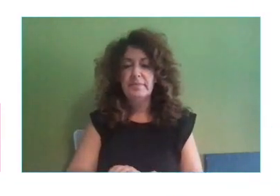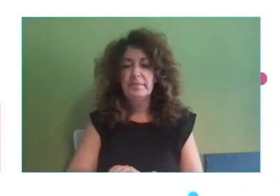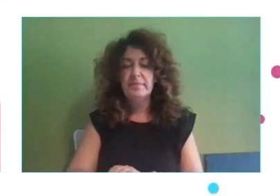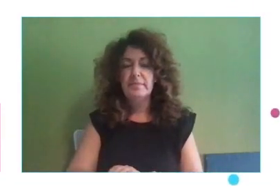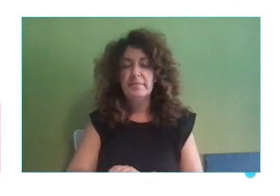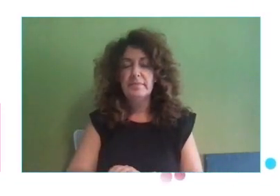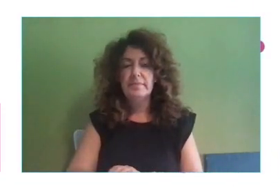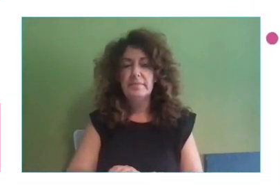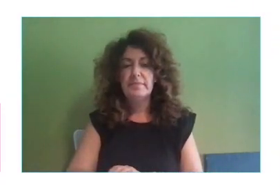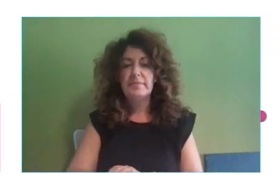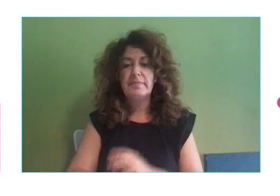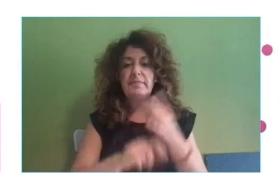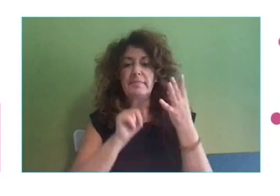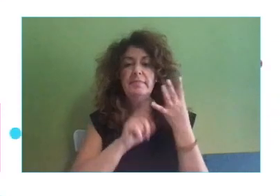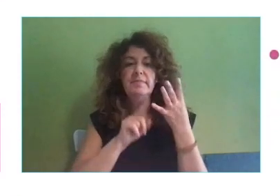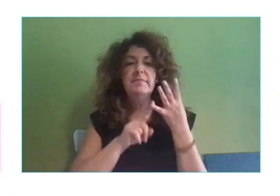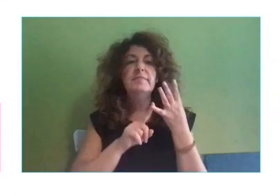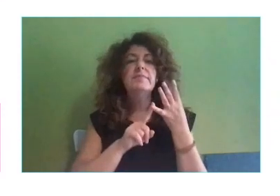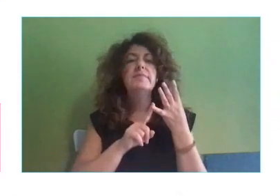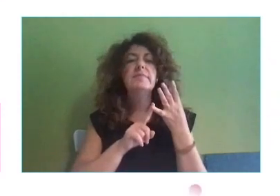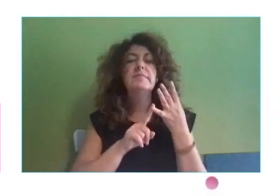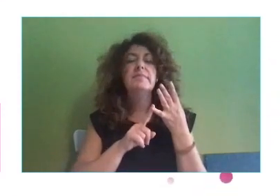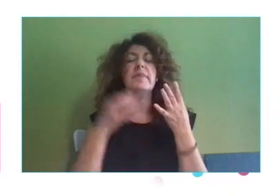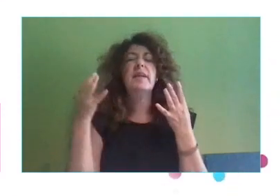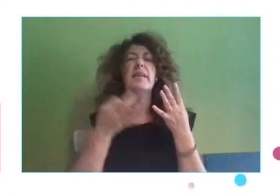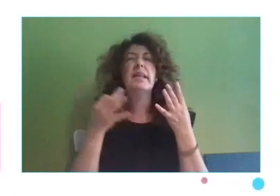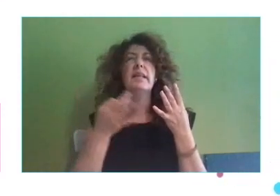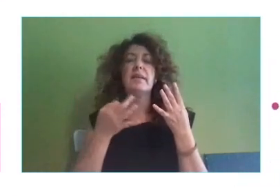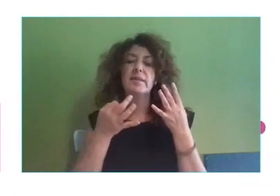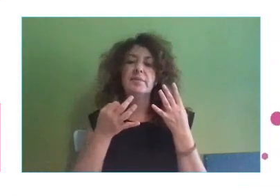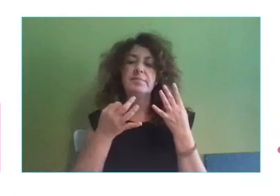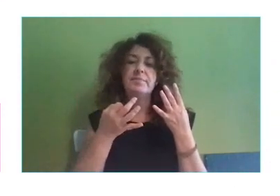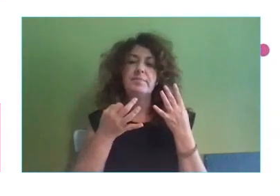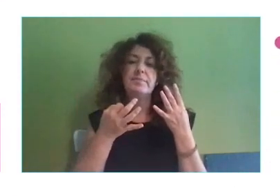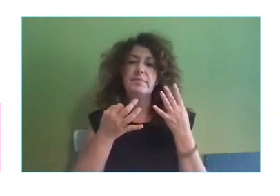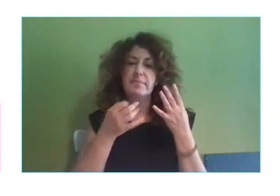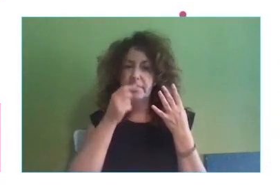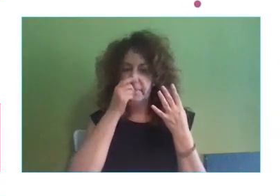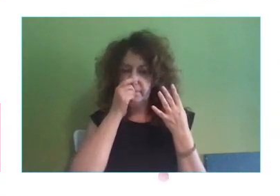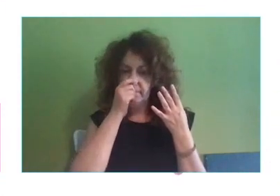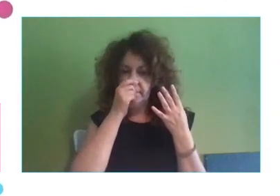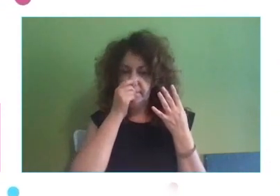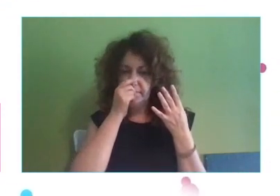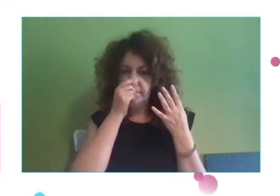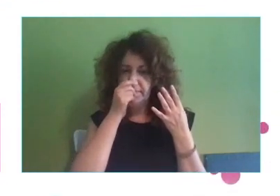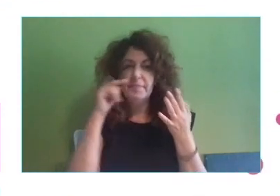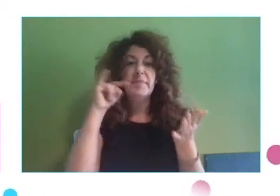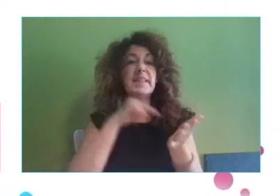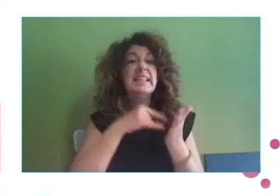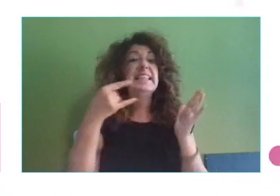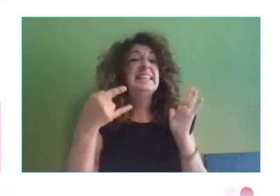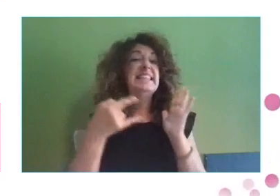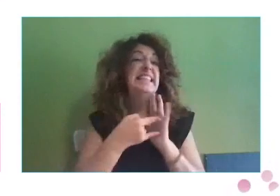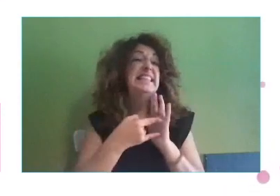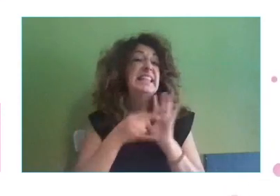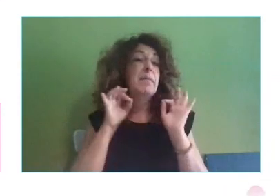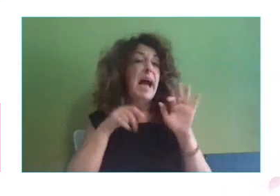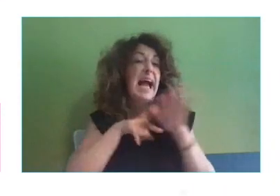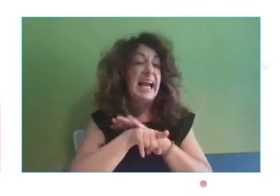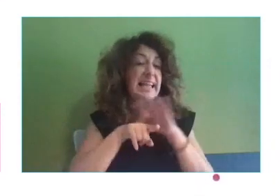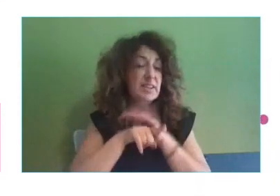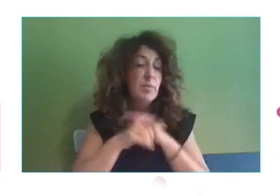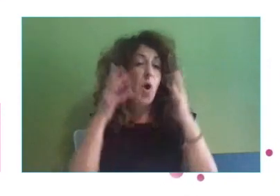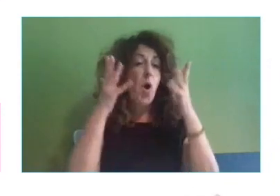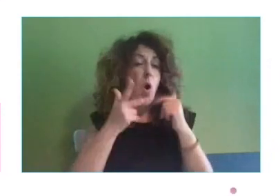fase, necesito poder también, o en paralelo, poder automatizar sistemas de gestión, llevar una contabilidad de una manera